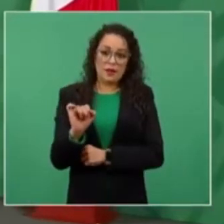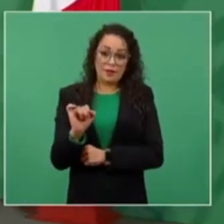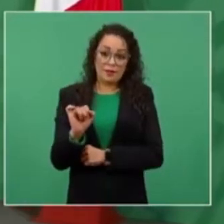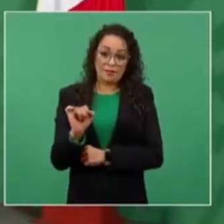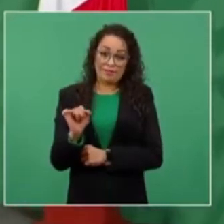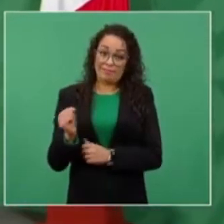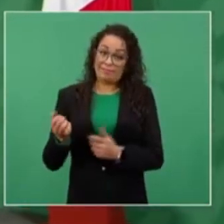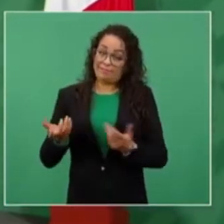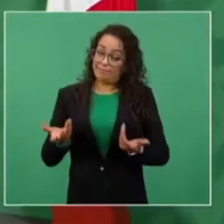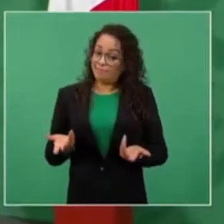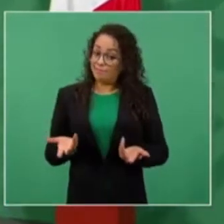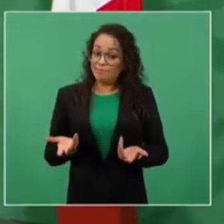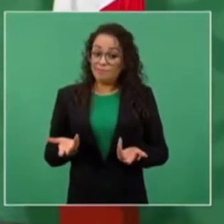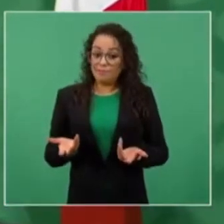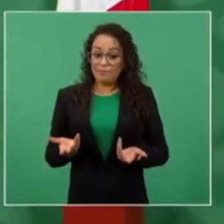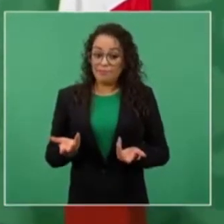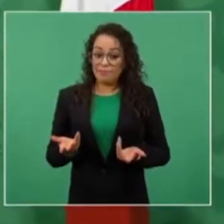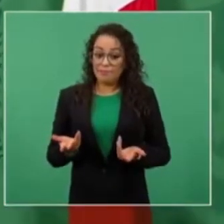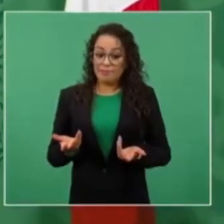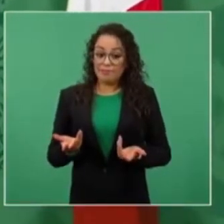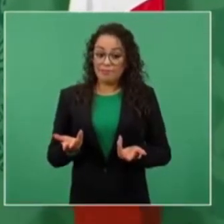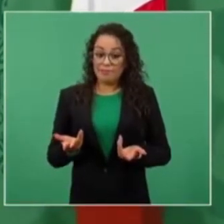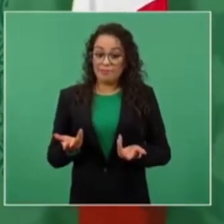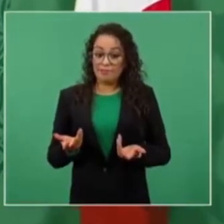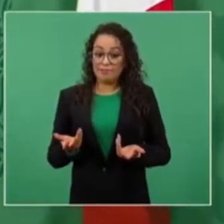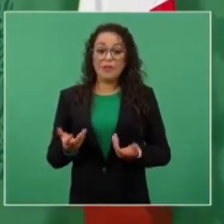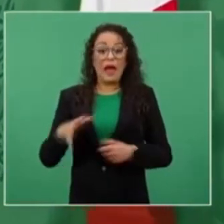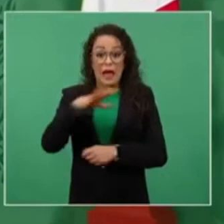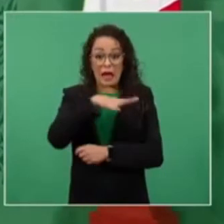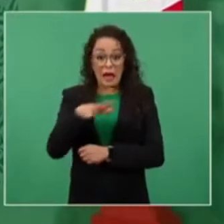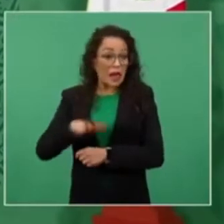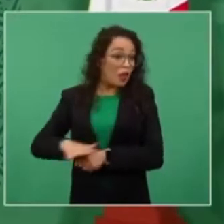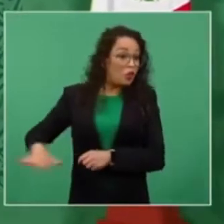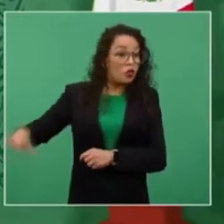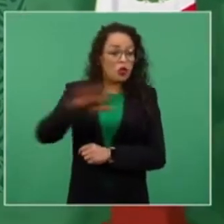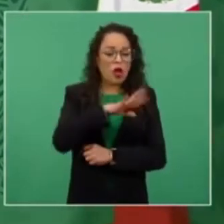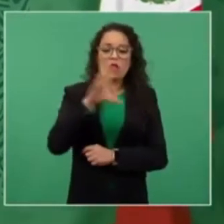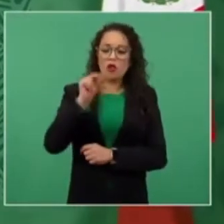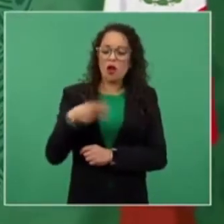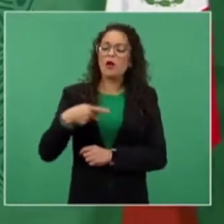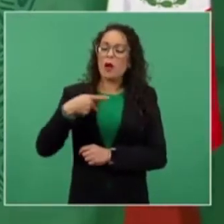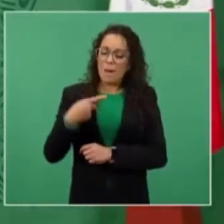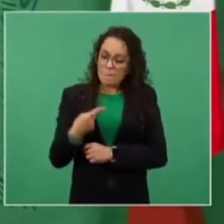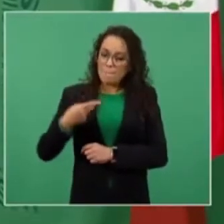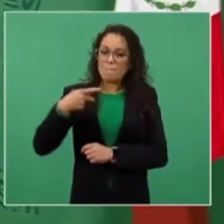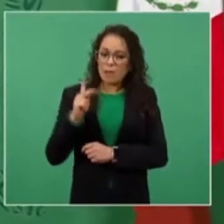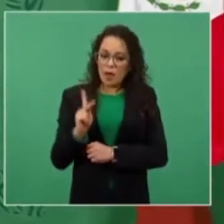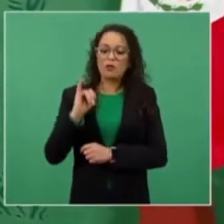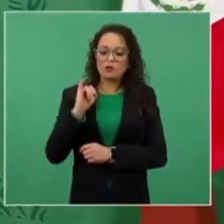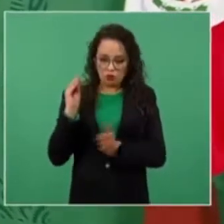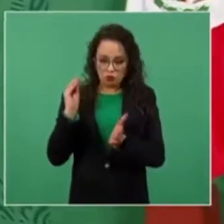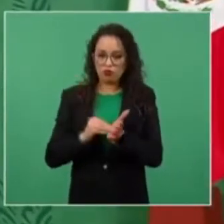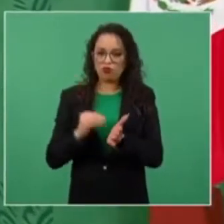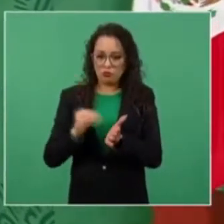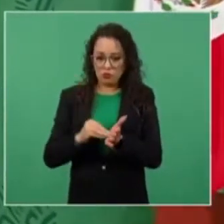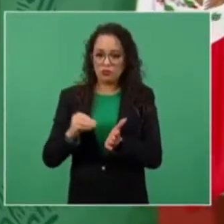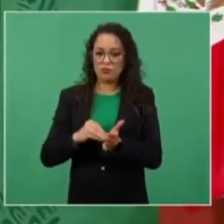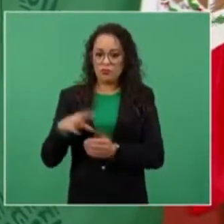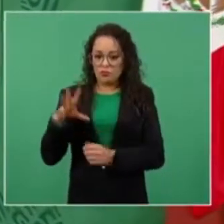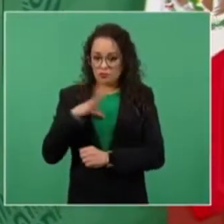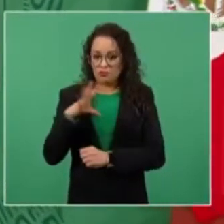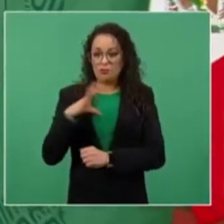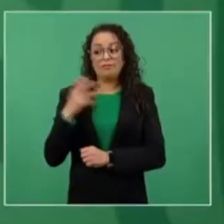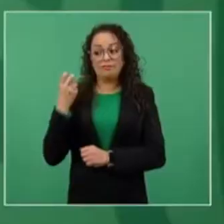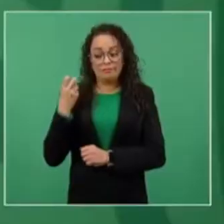Afortunadamente también, hay que decirlo, no es general, pero sí siguen presentándose